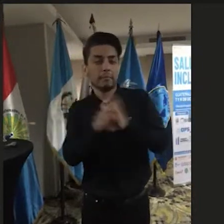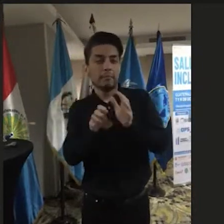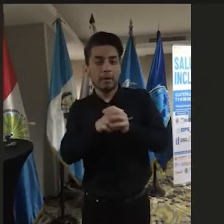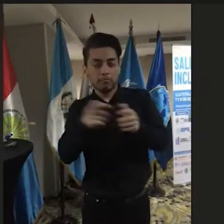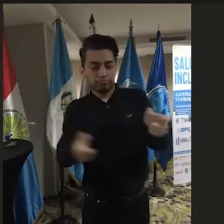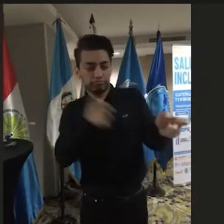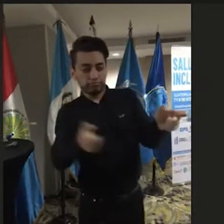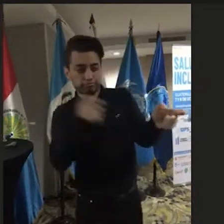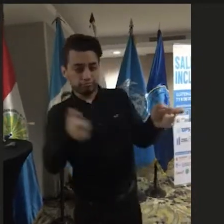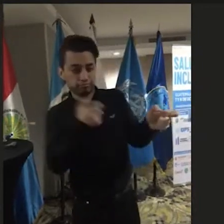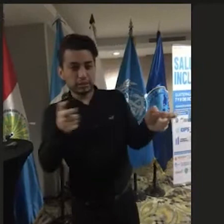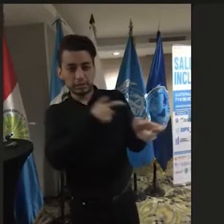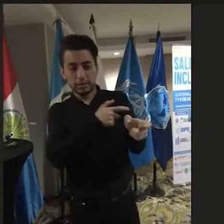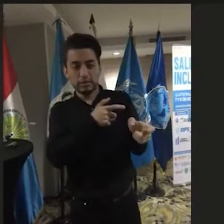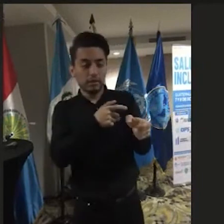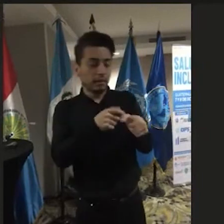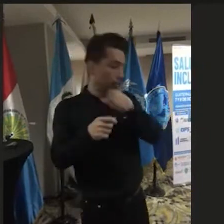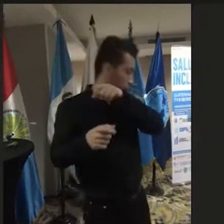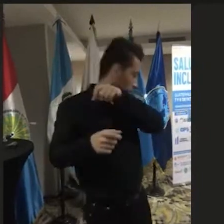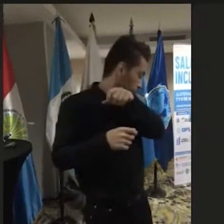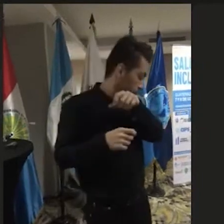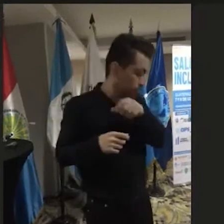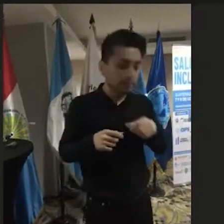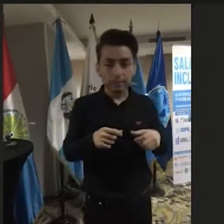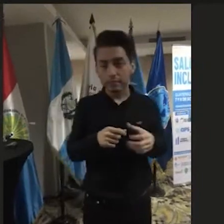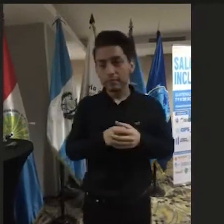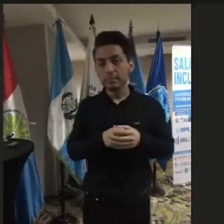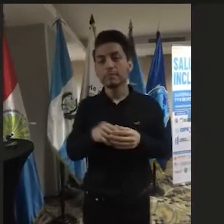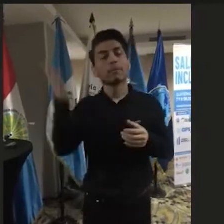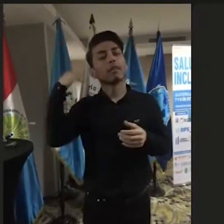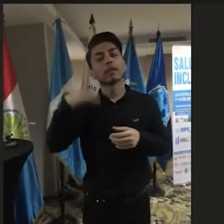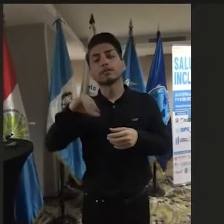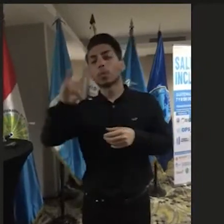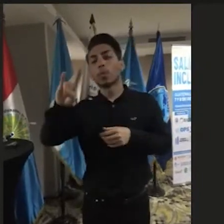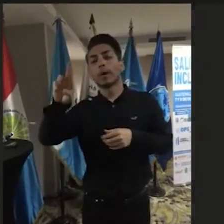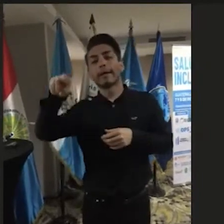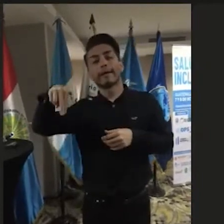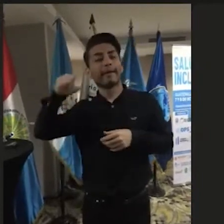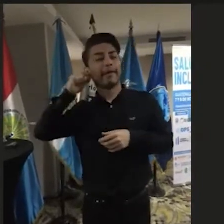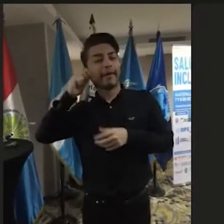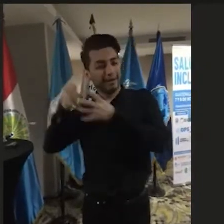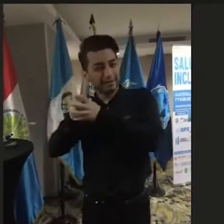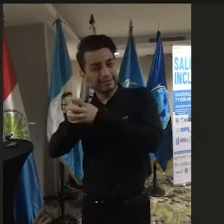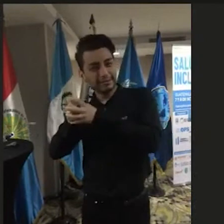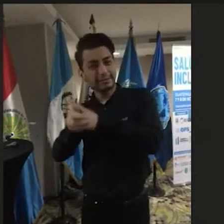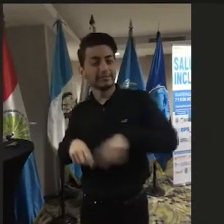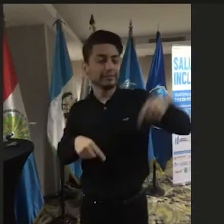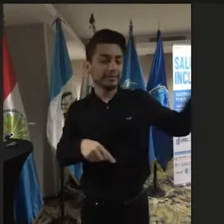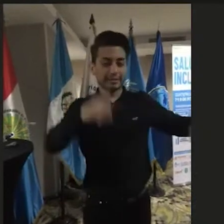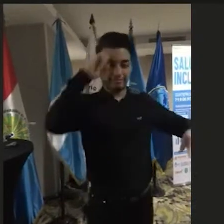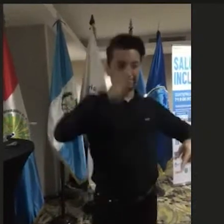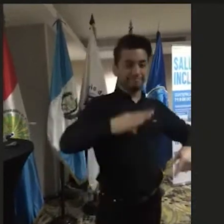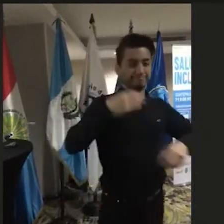Los compañeros que en ese entonces eran de la UNRG y los compañeros del Ejército.